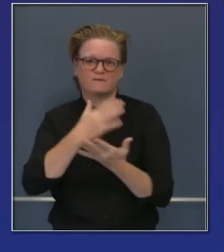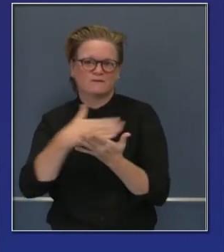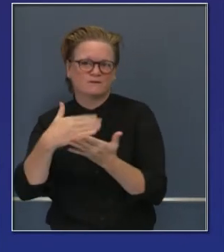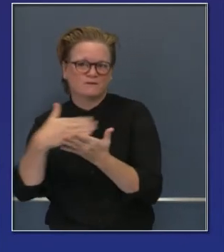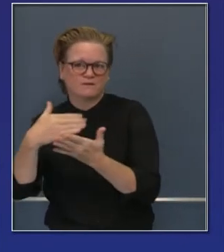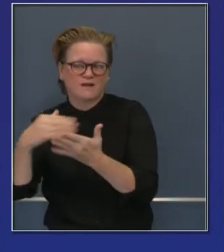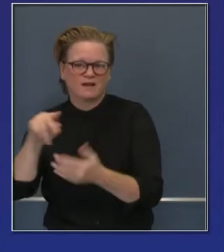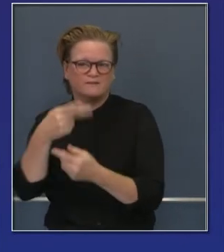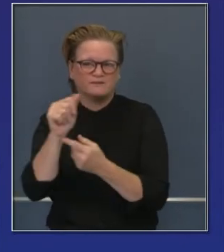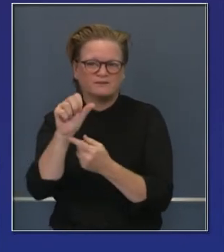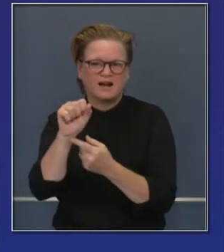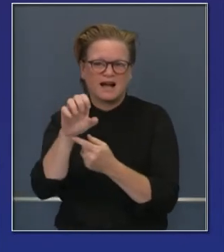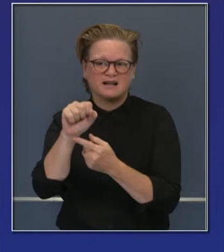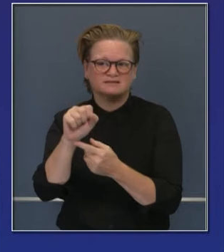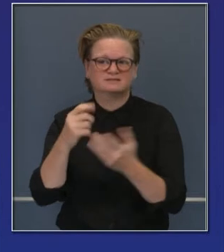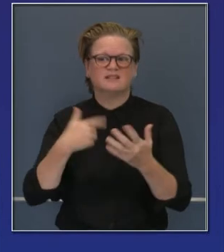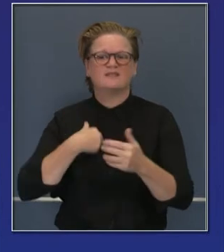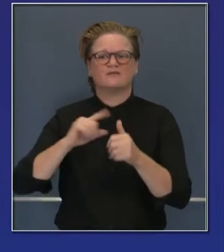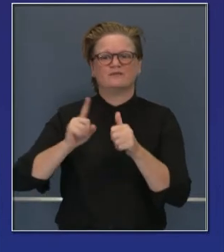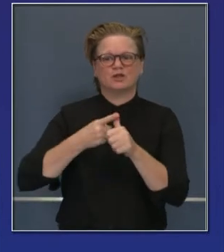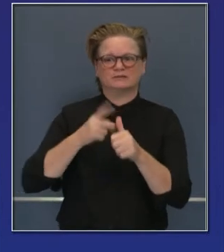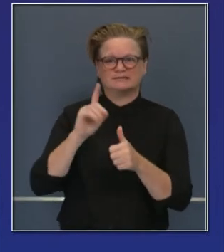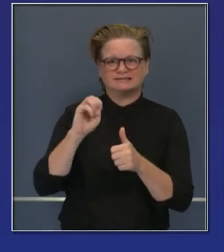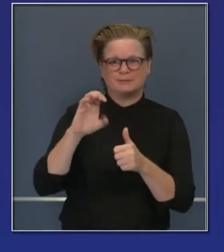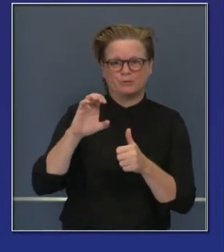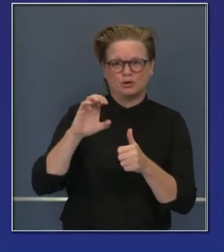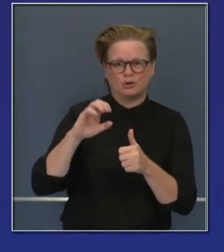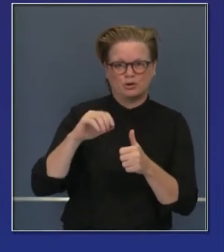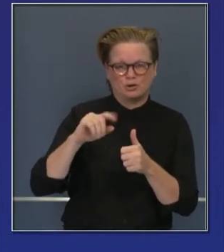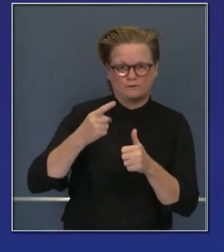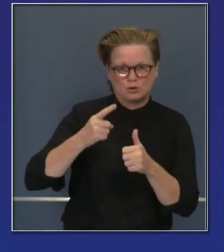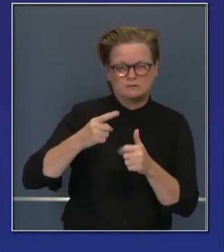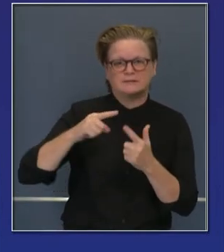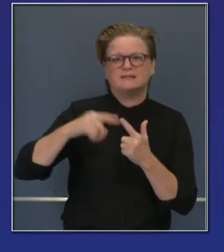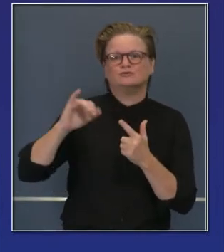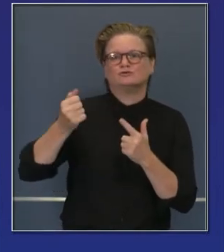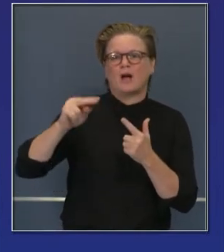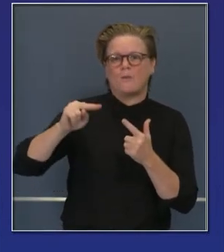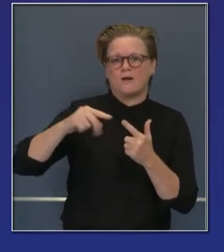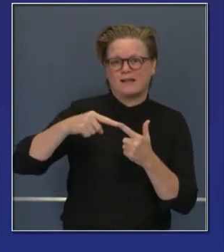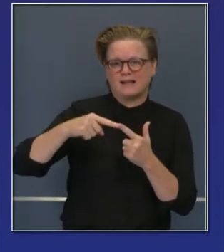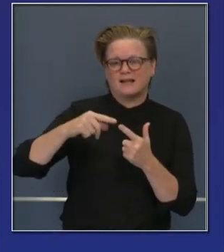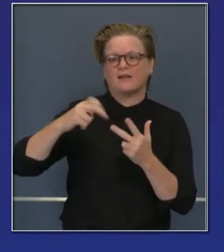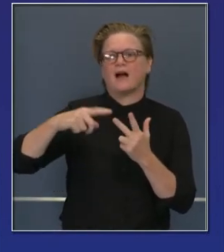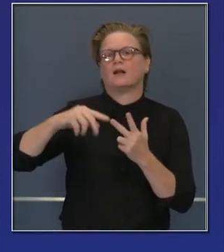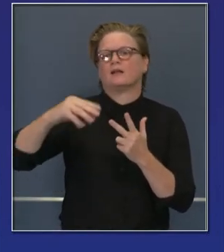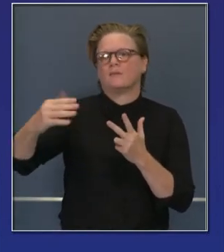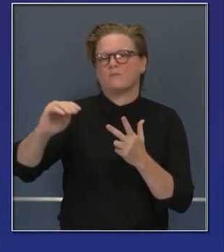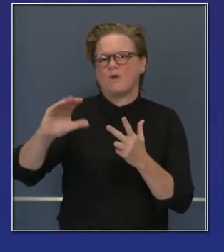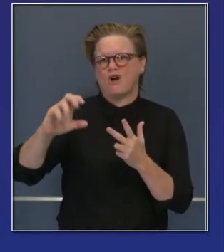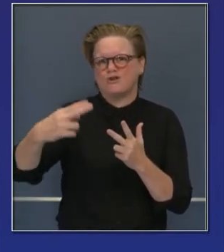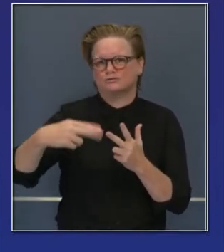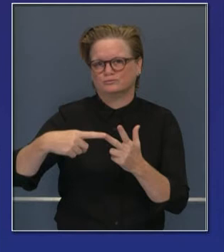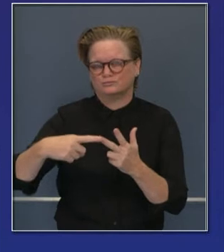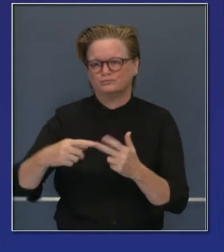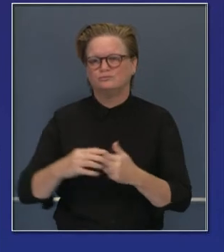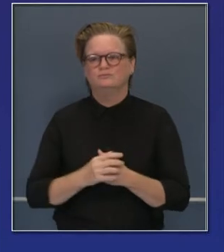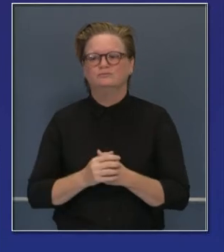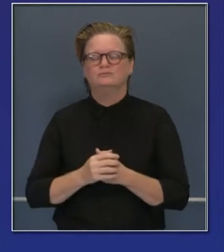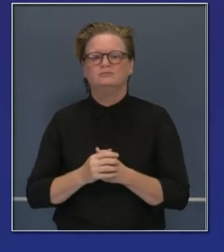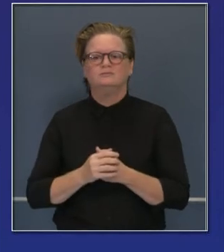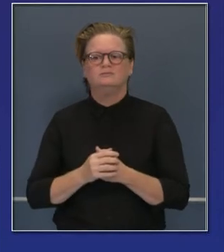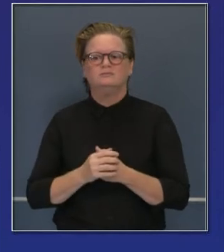IT para diciembre y enero, pero también es crítico que fijemos con